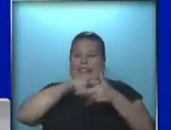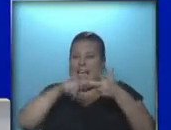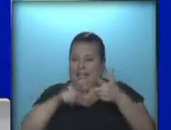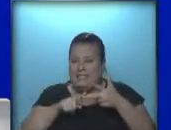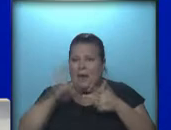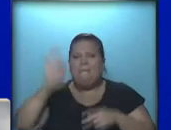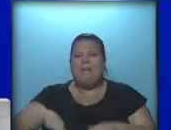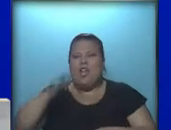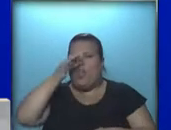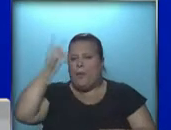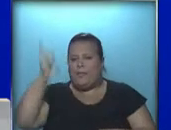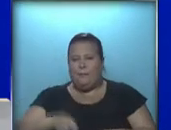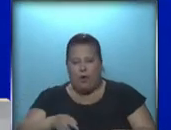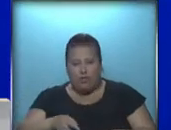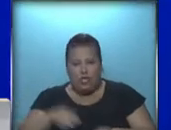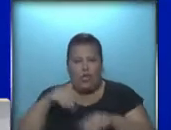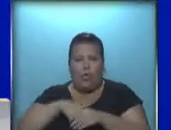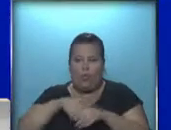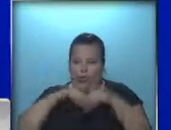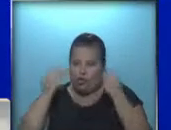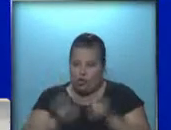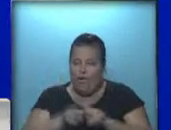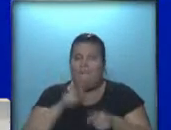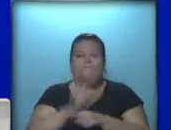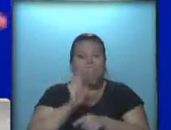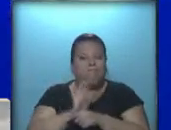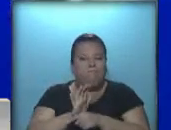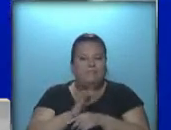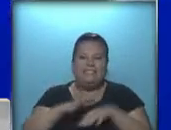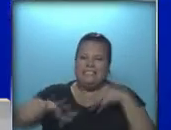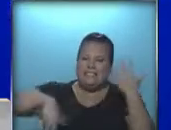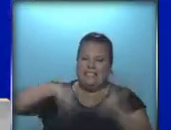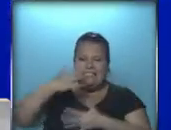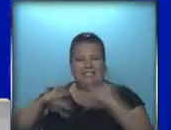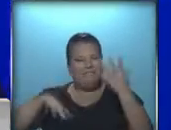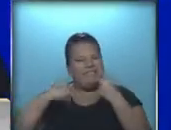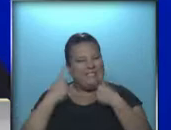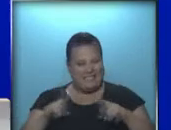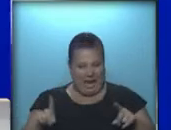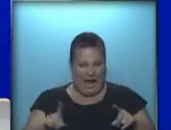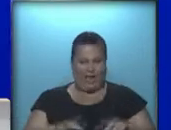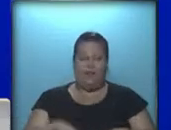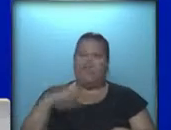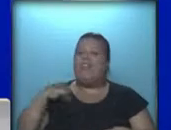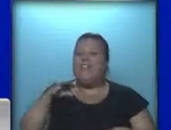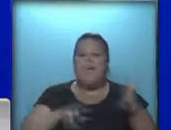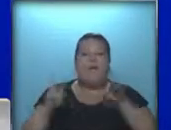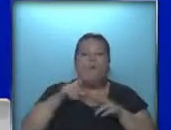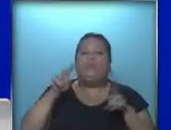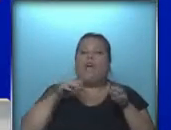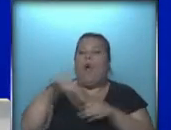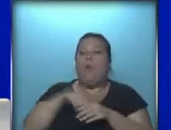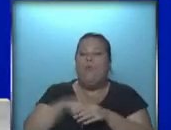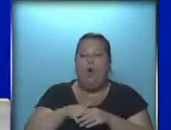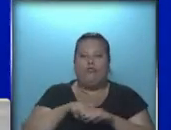con menos del 20% de los votos. Esto implica un complejo entramado, donde hay que salir a buscar los votos